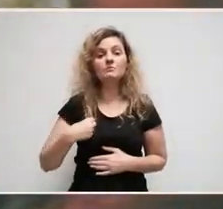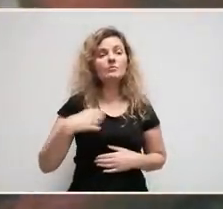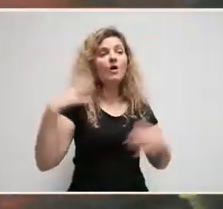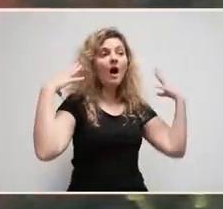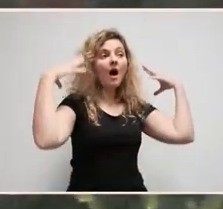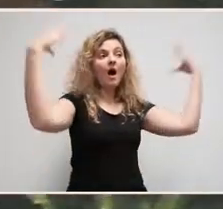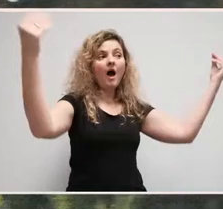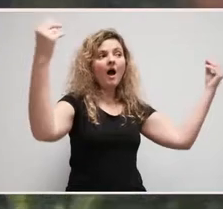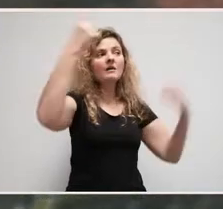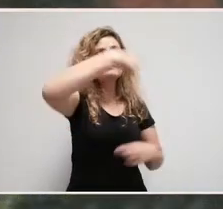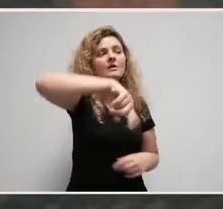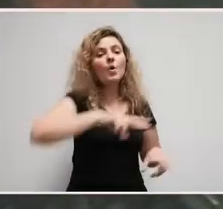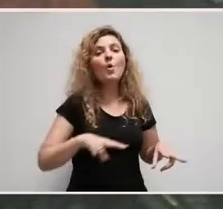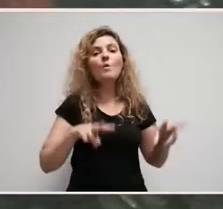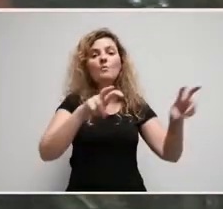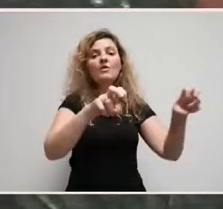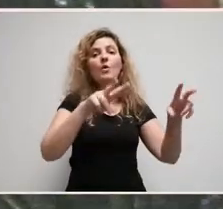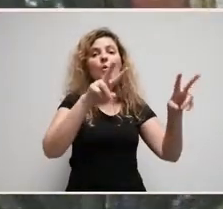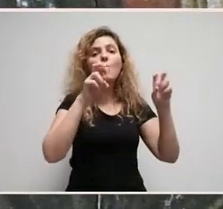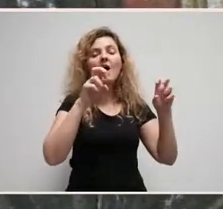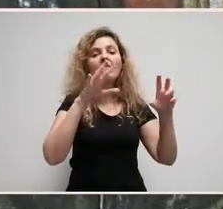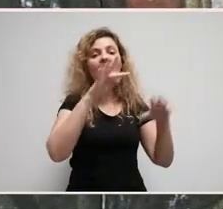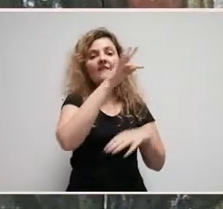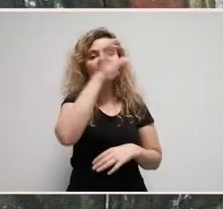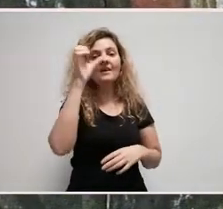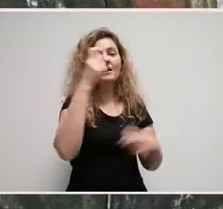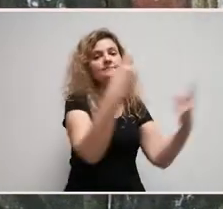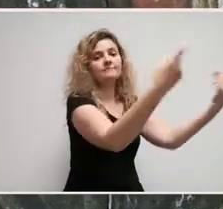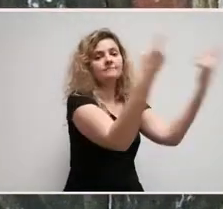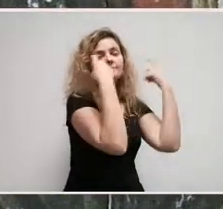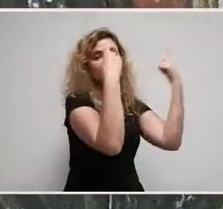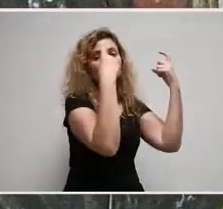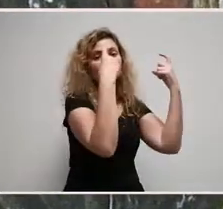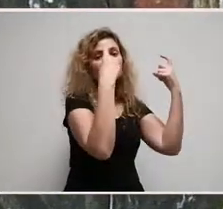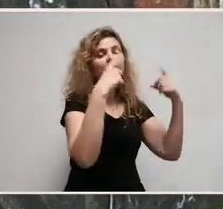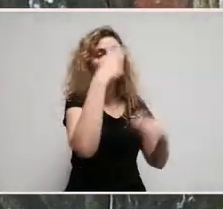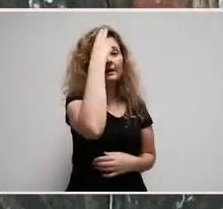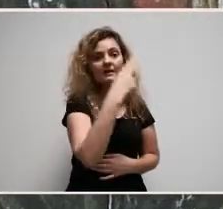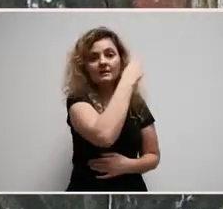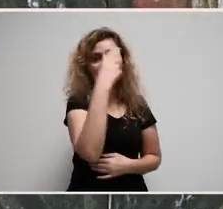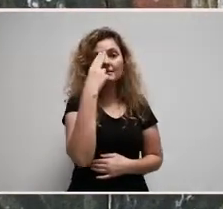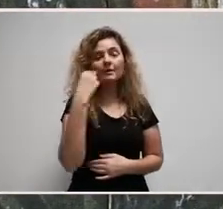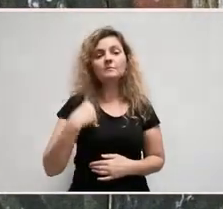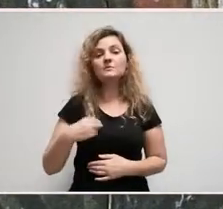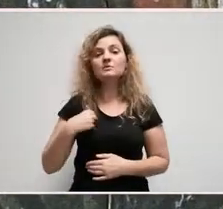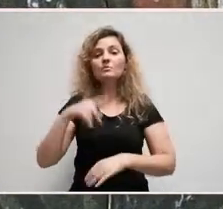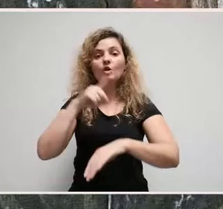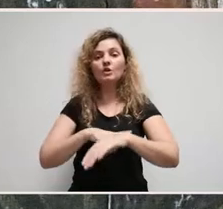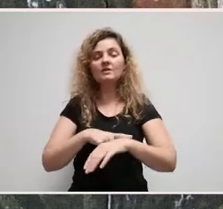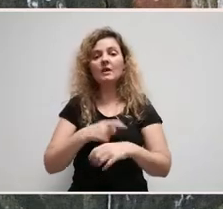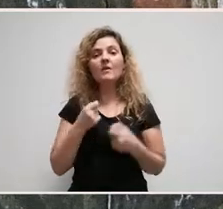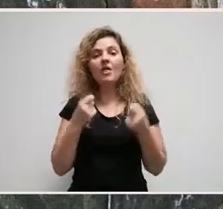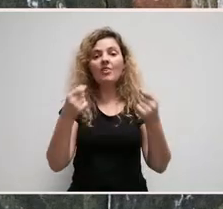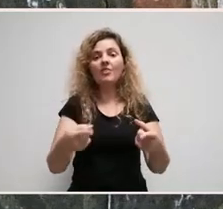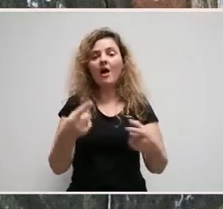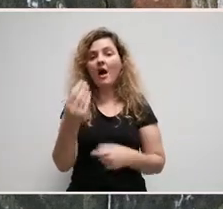ensinaronges os principios da súa nova fe, o cristianismo ao tempo que os alimentaron con pan